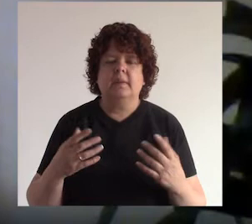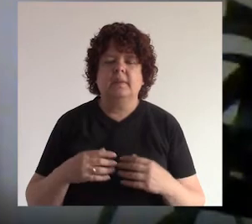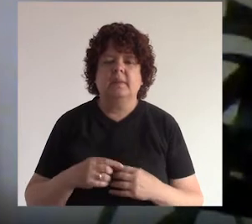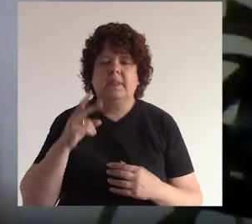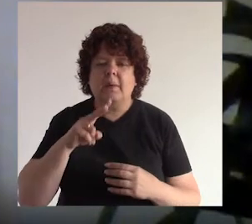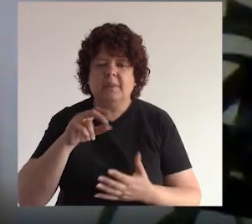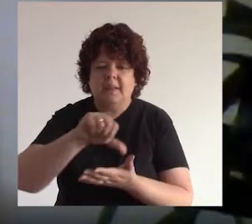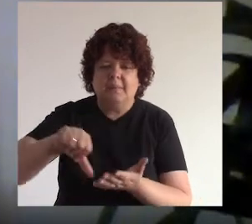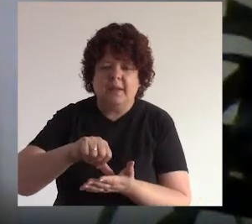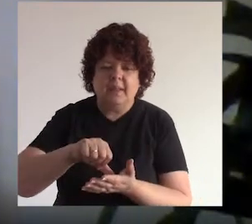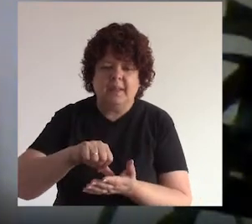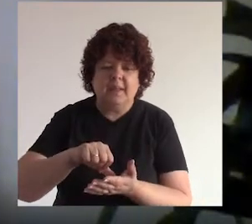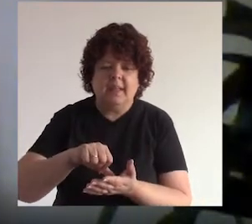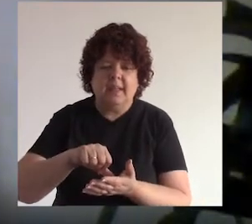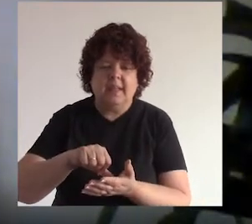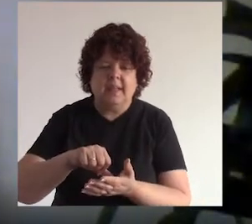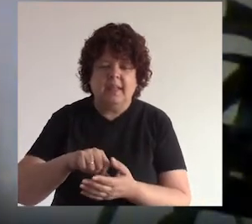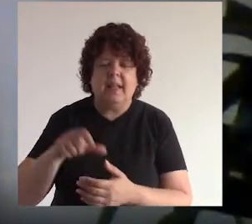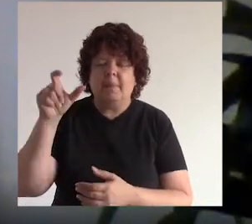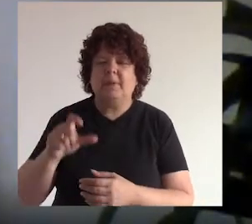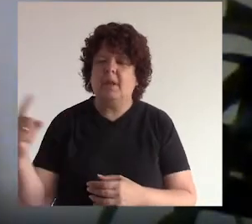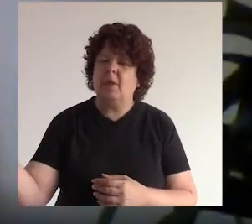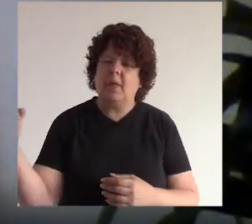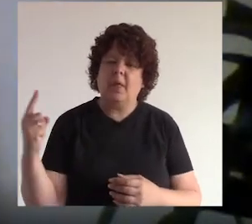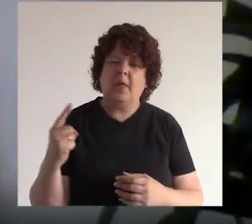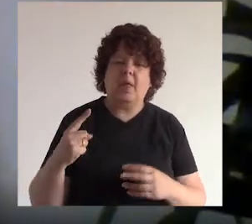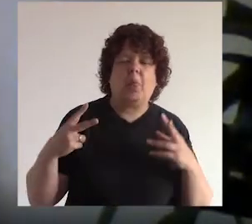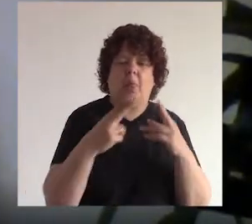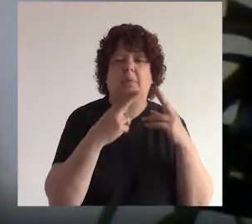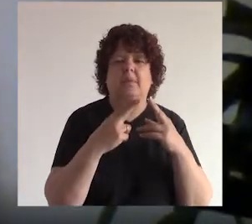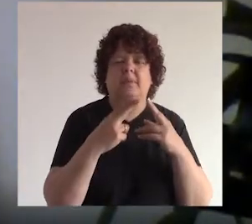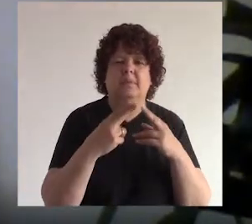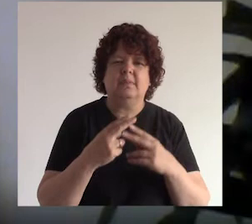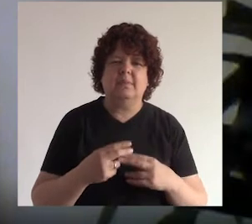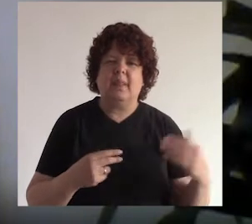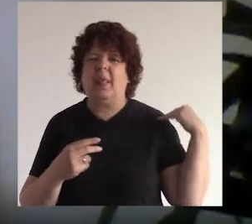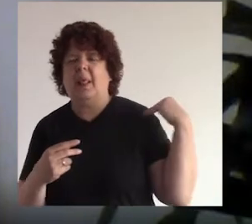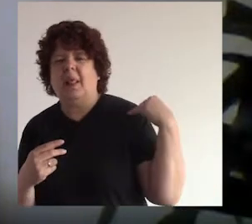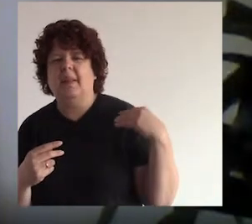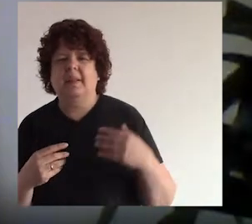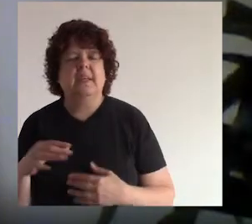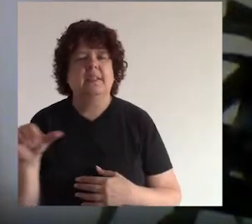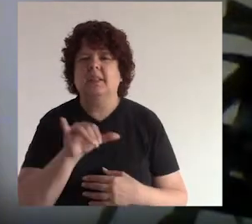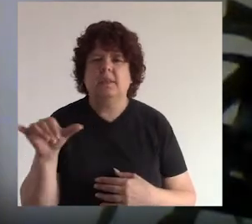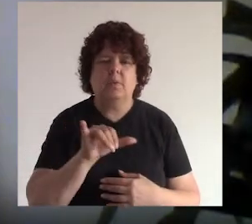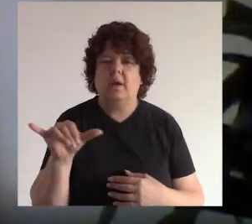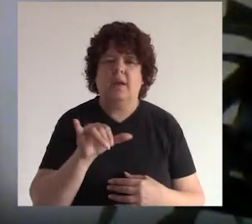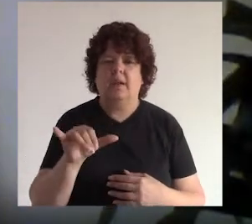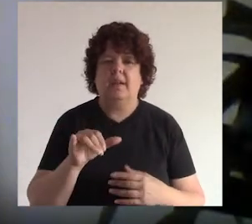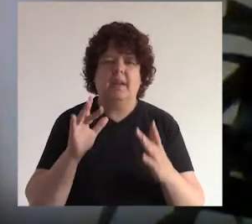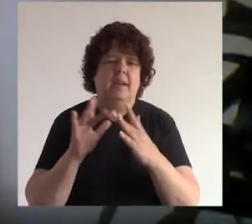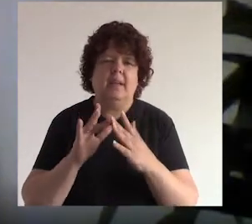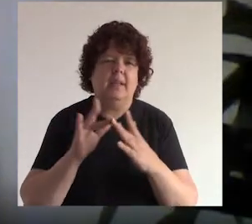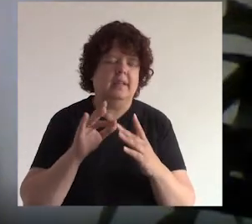estábamos ahí en el parque y la persona se acerca y interrumpa brutamente nuestra conversación y eso es lo mismo que